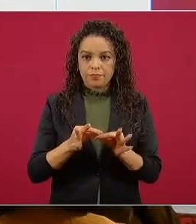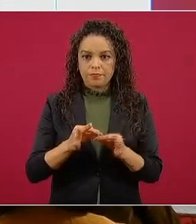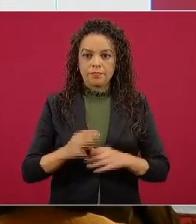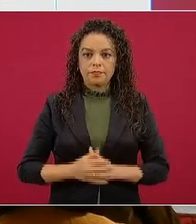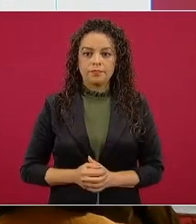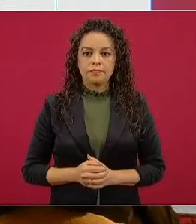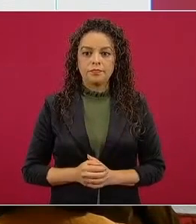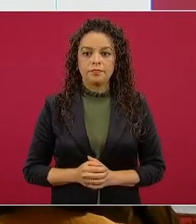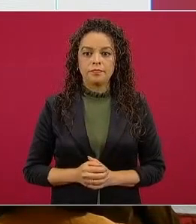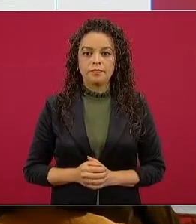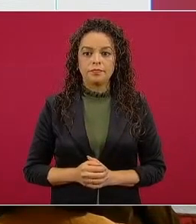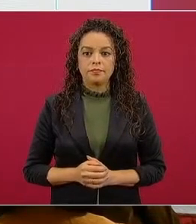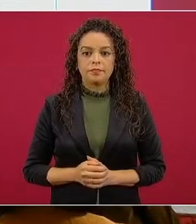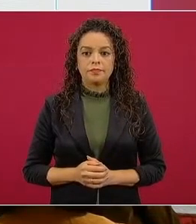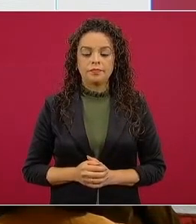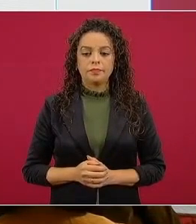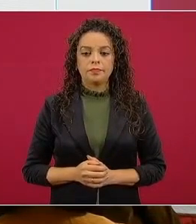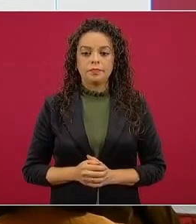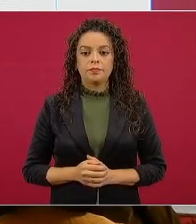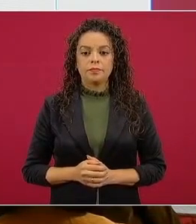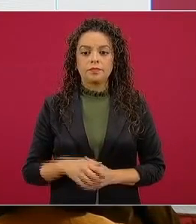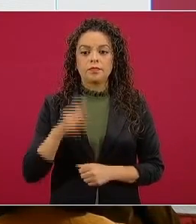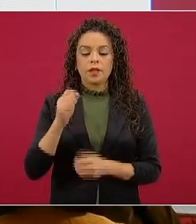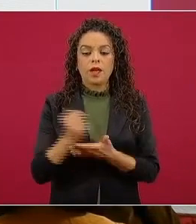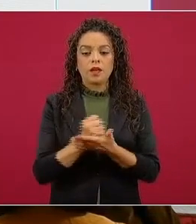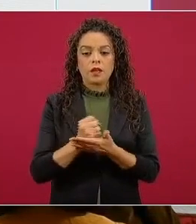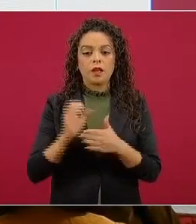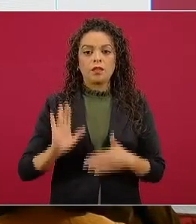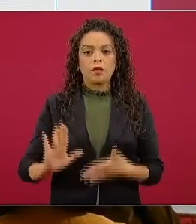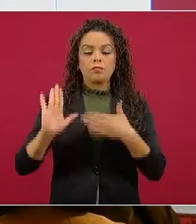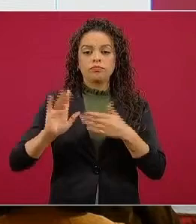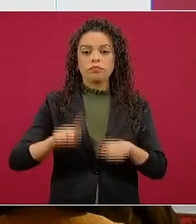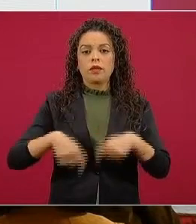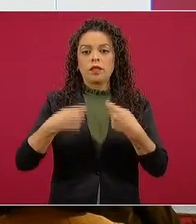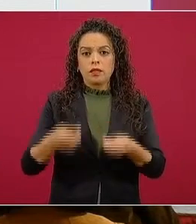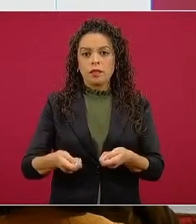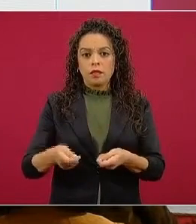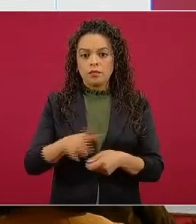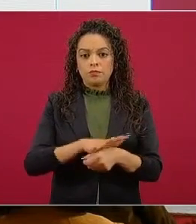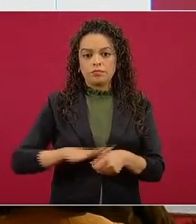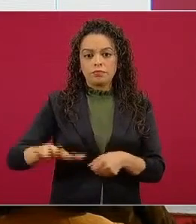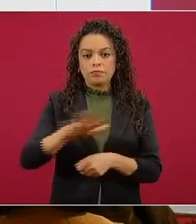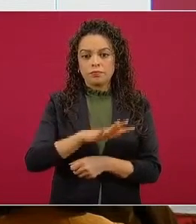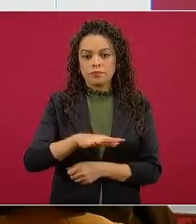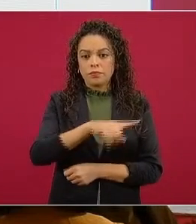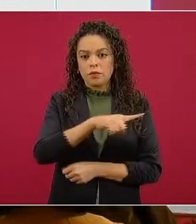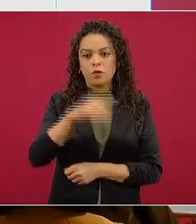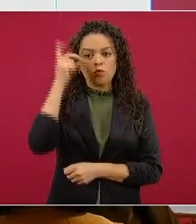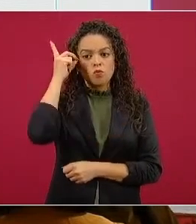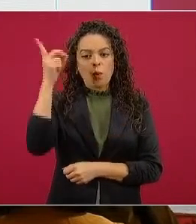se otorgarán créditos a la palabra y sin intereses a ejidatarios, comuneros, pequeños propietarios. Cumplido,